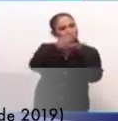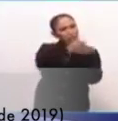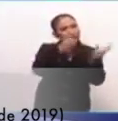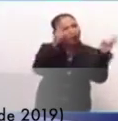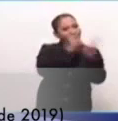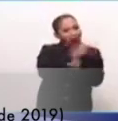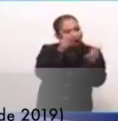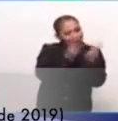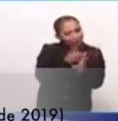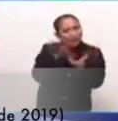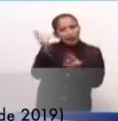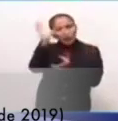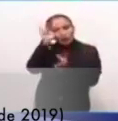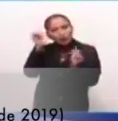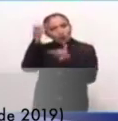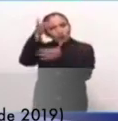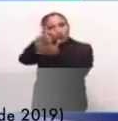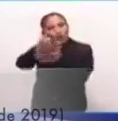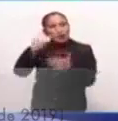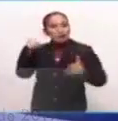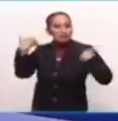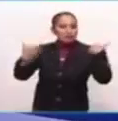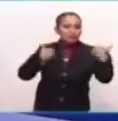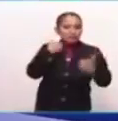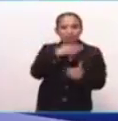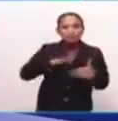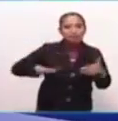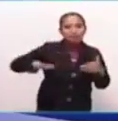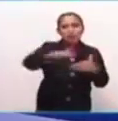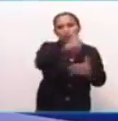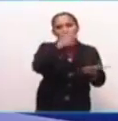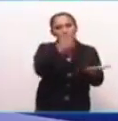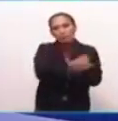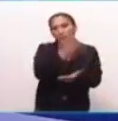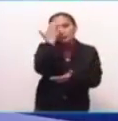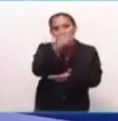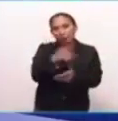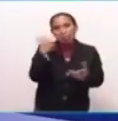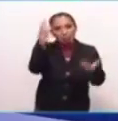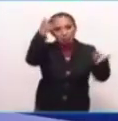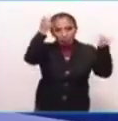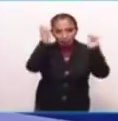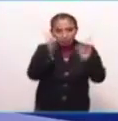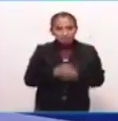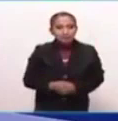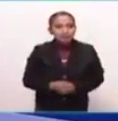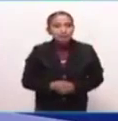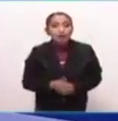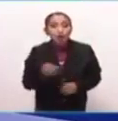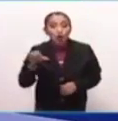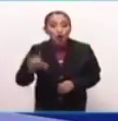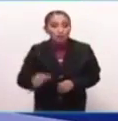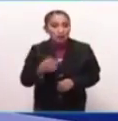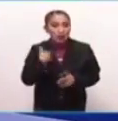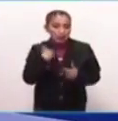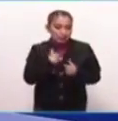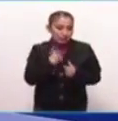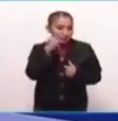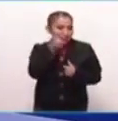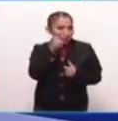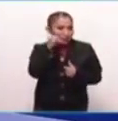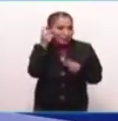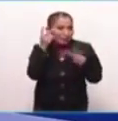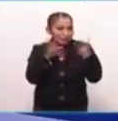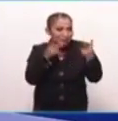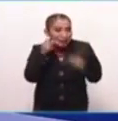ecológicos como culturales, como desparcimiento de estas caóticas ciudades como lo es la Ciudad de México. Y hoy para mí, como siempre que